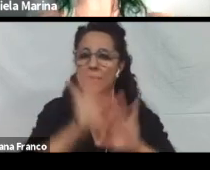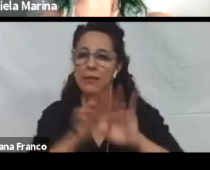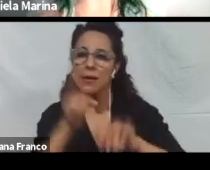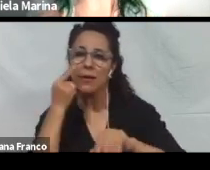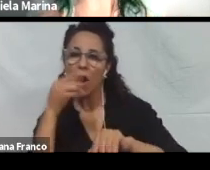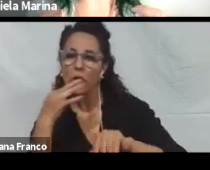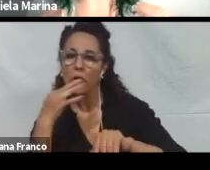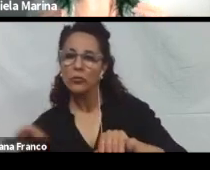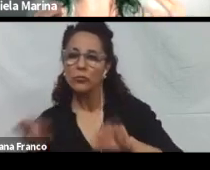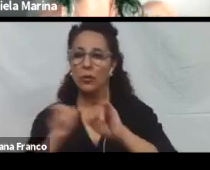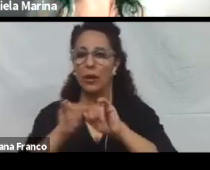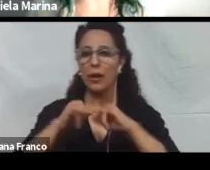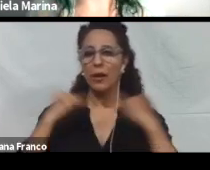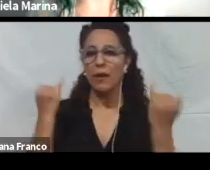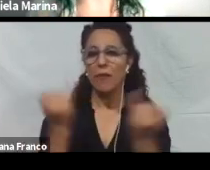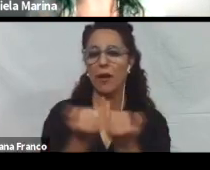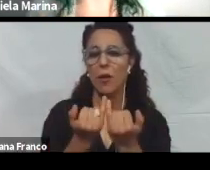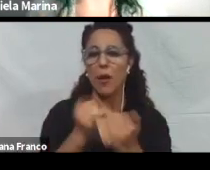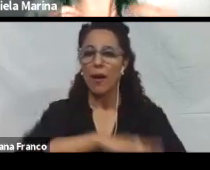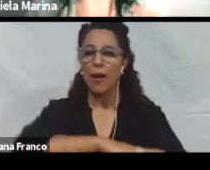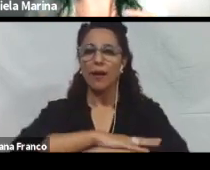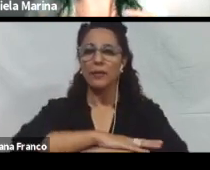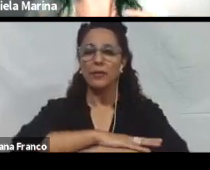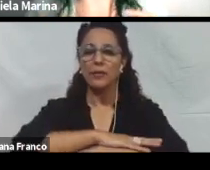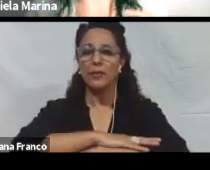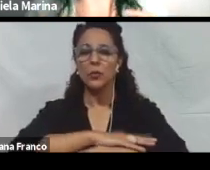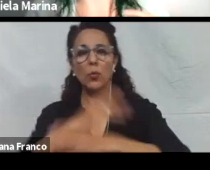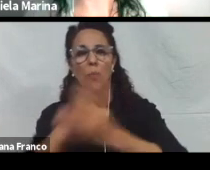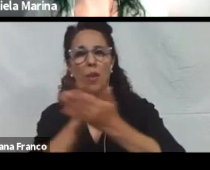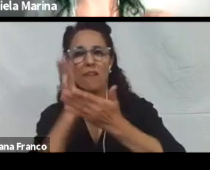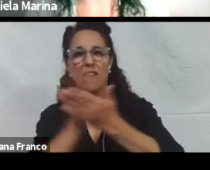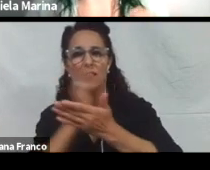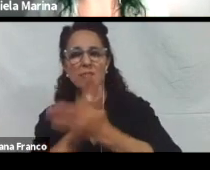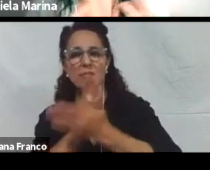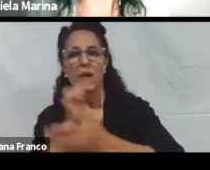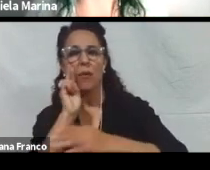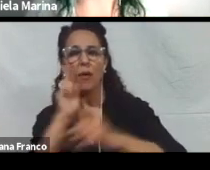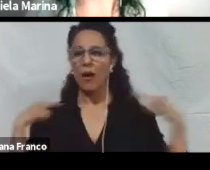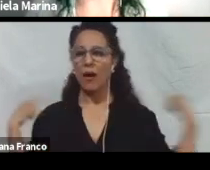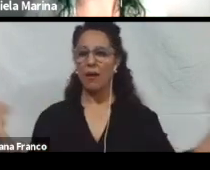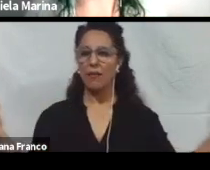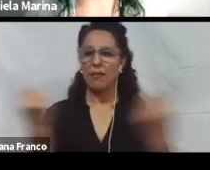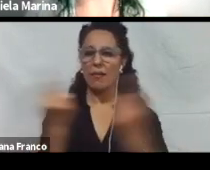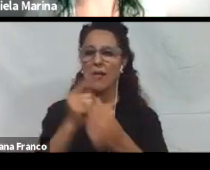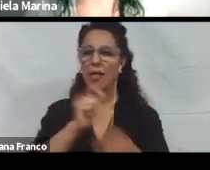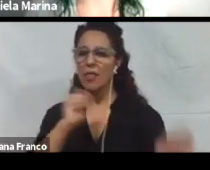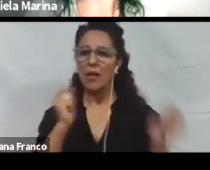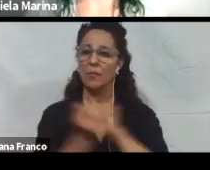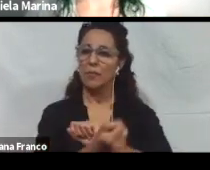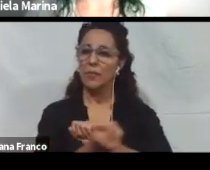evaluar el comportamiento que necesitamos nosotros para adaptarnos a un entorno y lograr nuestro objetivo, básicamente.